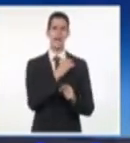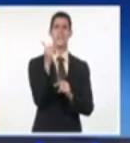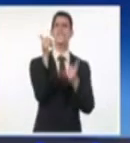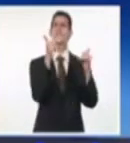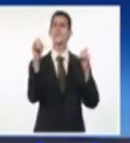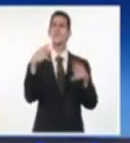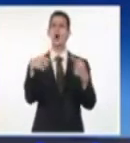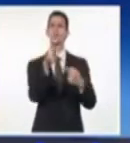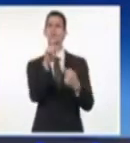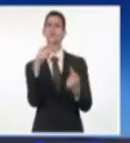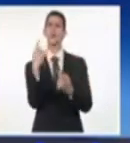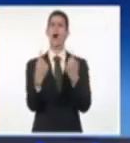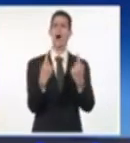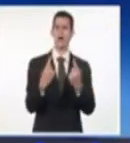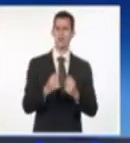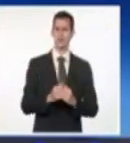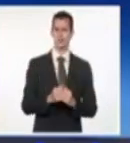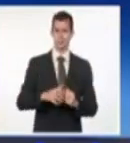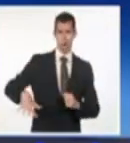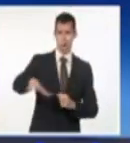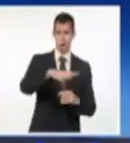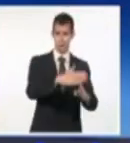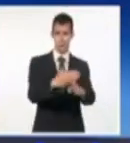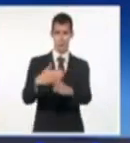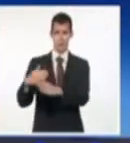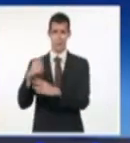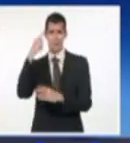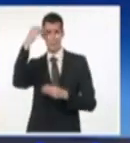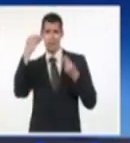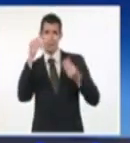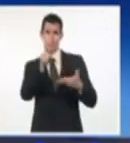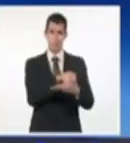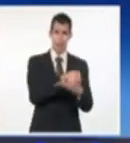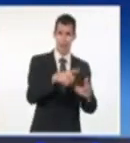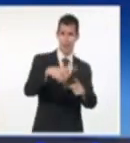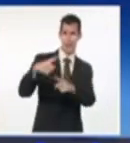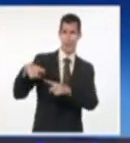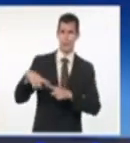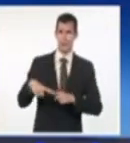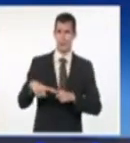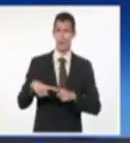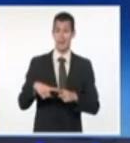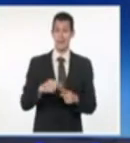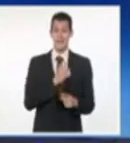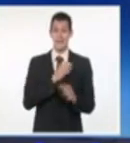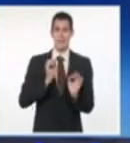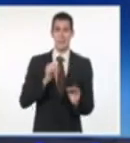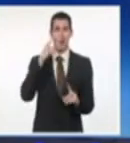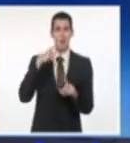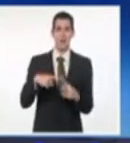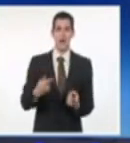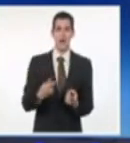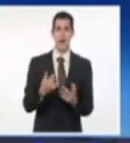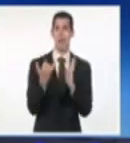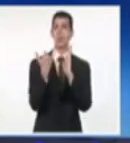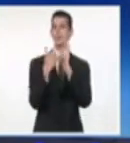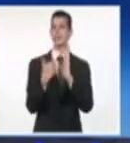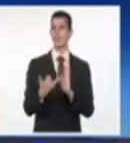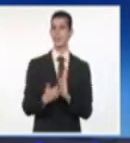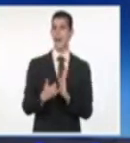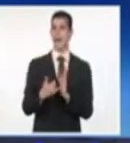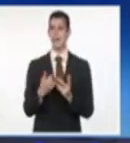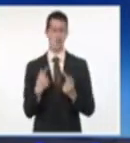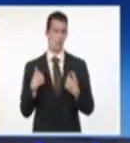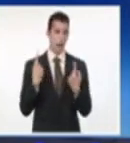reciclando acciones y tratando de reinventarse para justificar la nómina. Cuando yo les digo que tengo más,